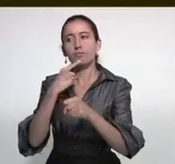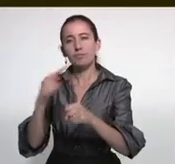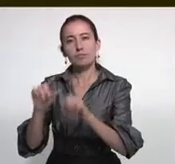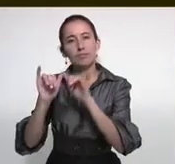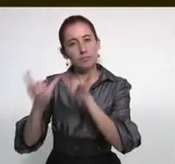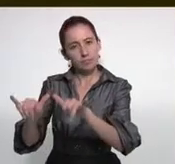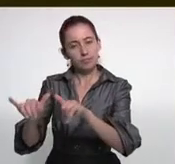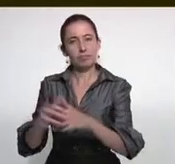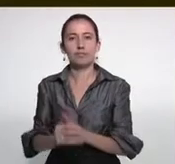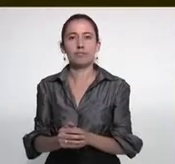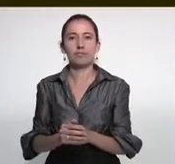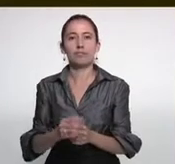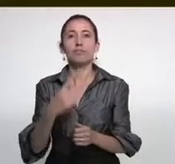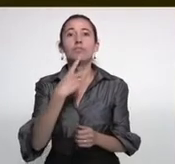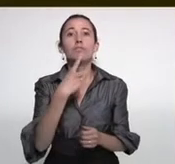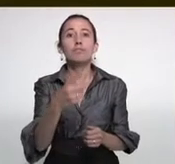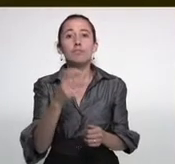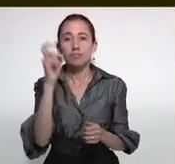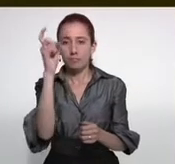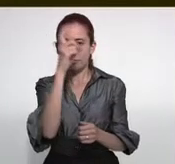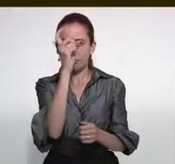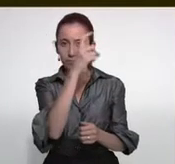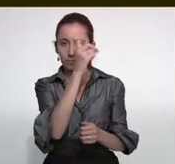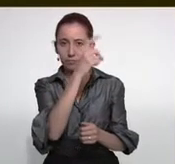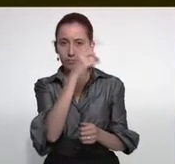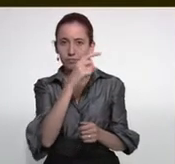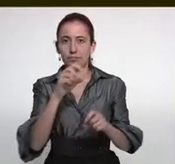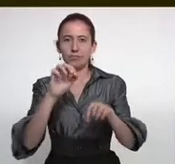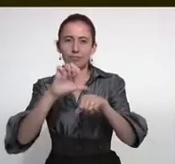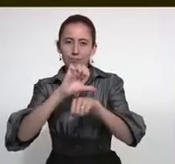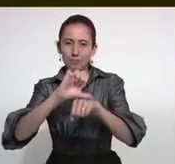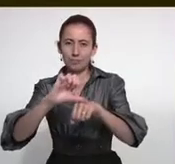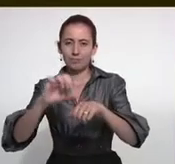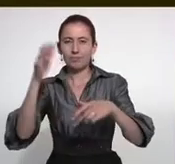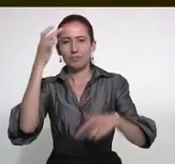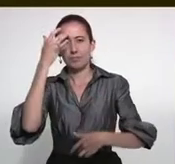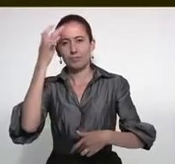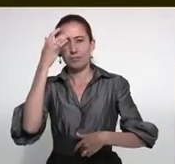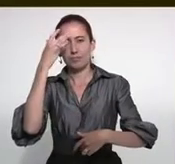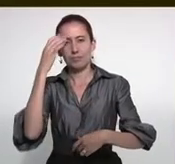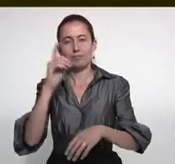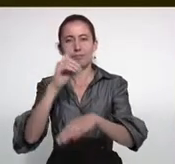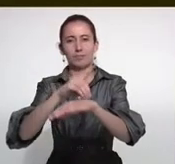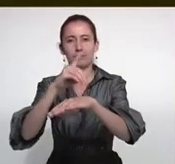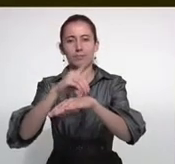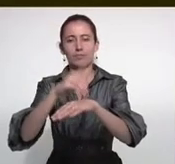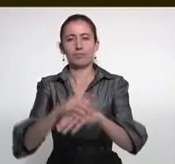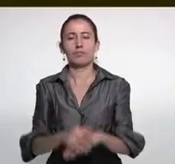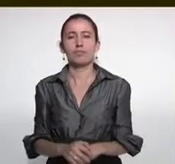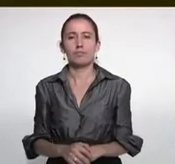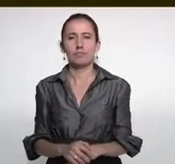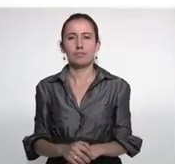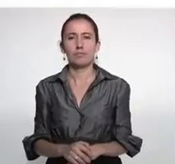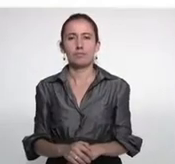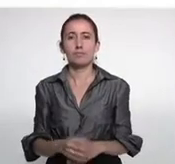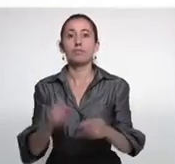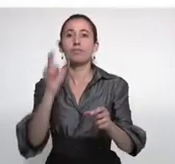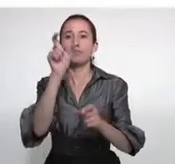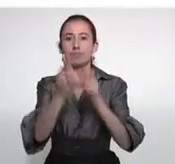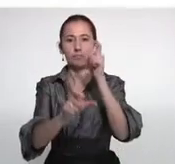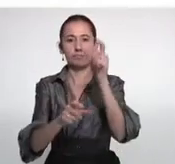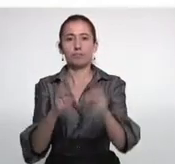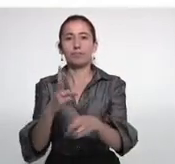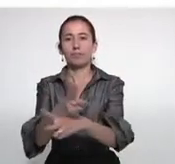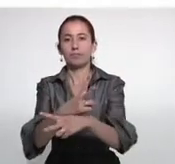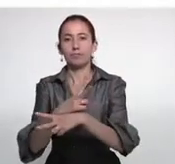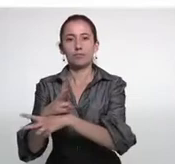que se lo indiquen. Comunique sobre las necesidades, lesiones o heridas a los miembros de organismos de socorro. Para